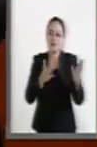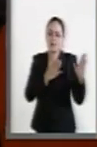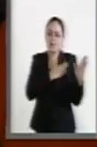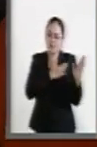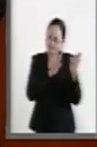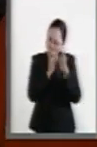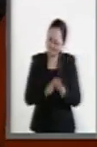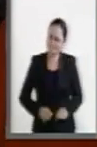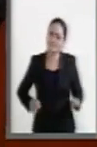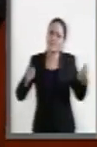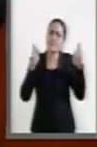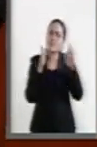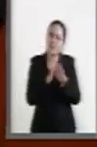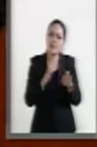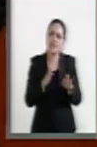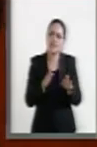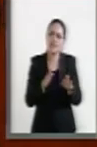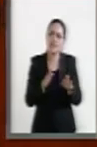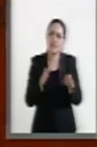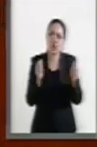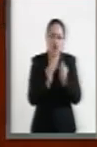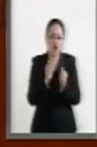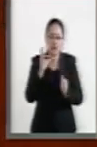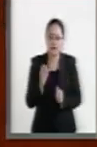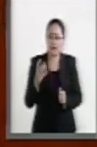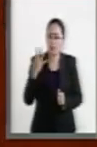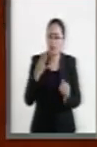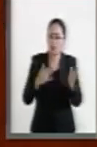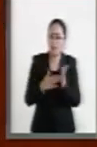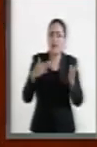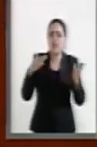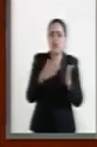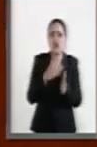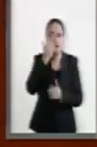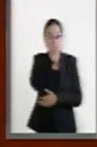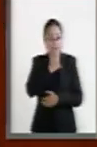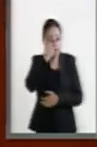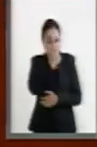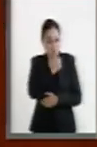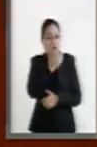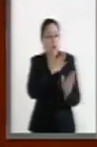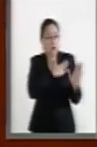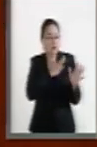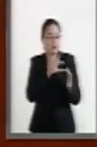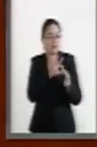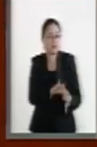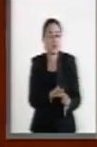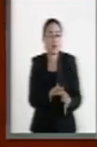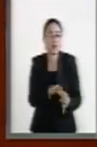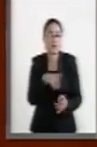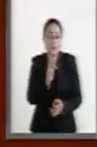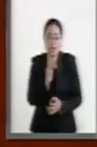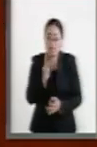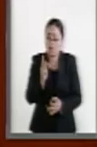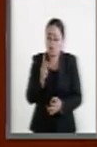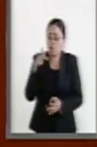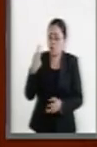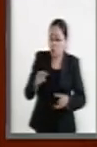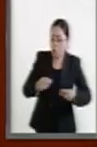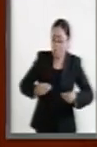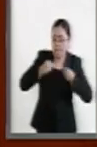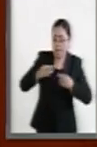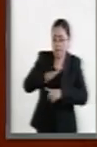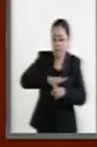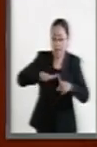grande con los 34 millones de alumnos, pero también con el mejoramiento de la calidad de vida de los